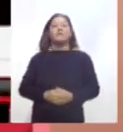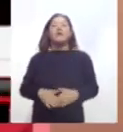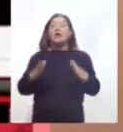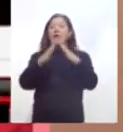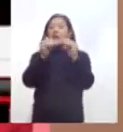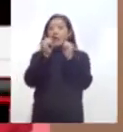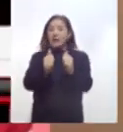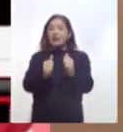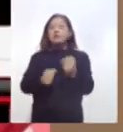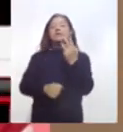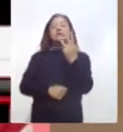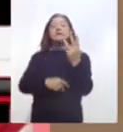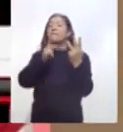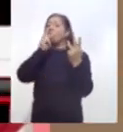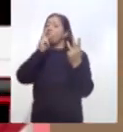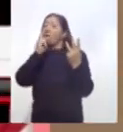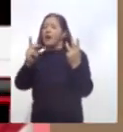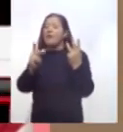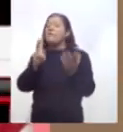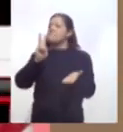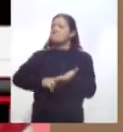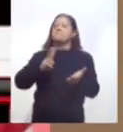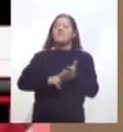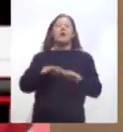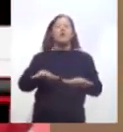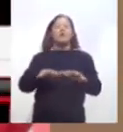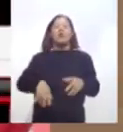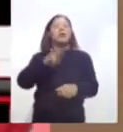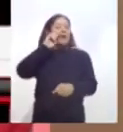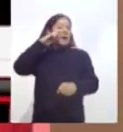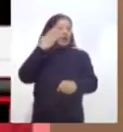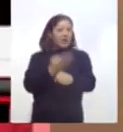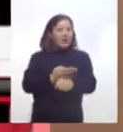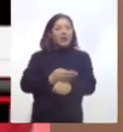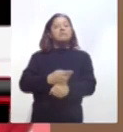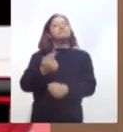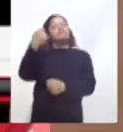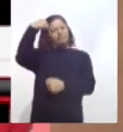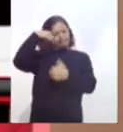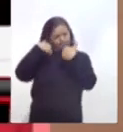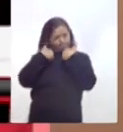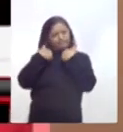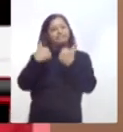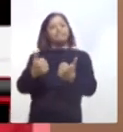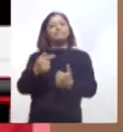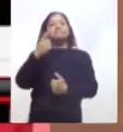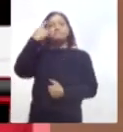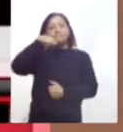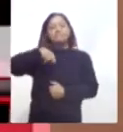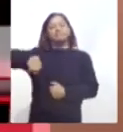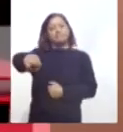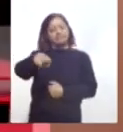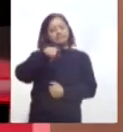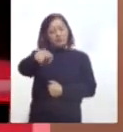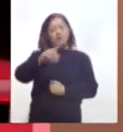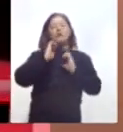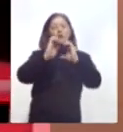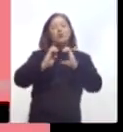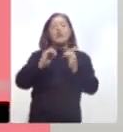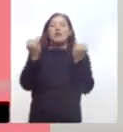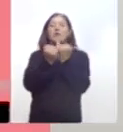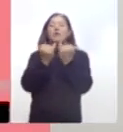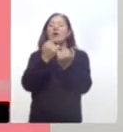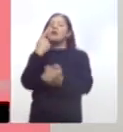son las tres palabras de mucho valor, responsabilidad y conciencia para que te cuides tú y cuides a tu